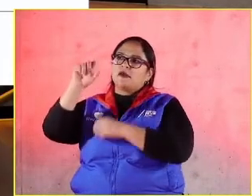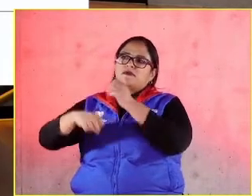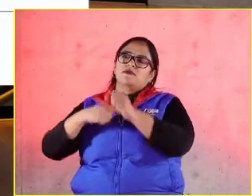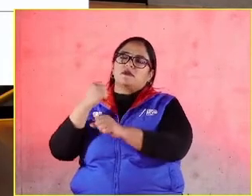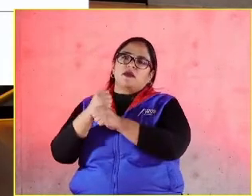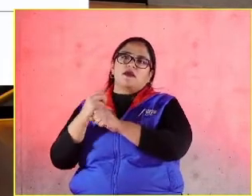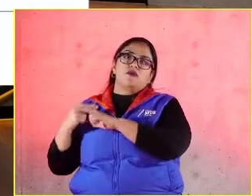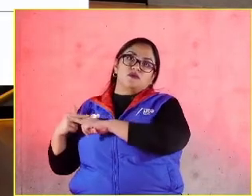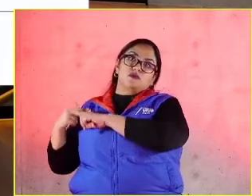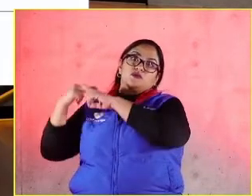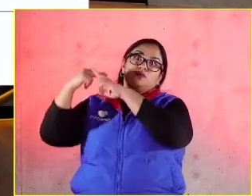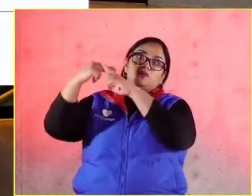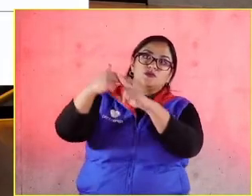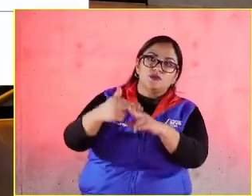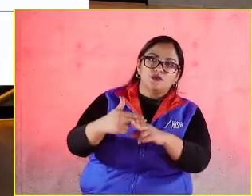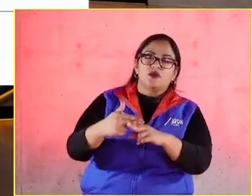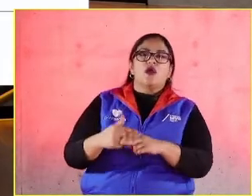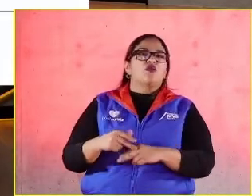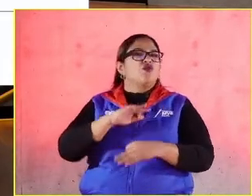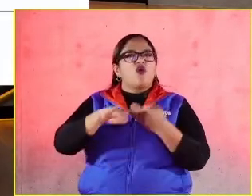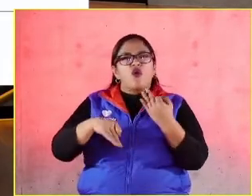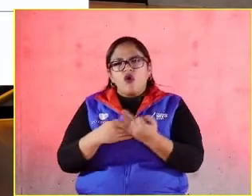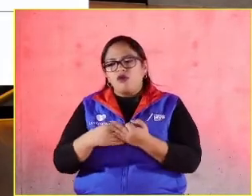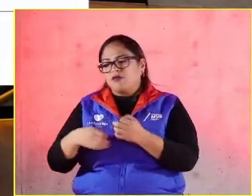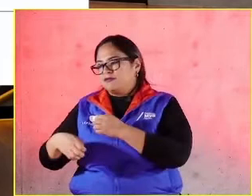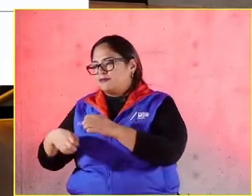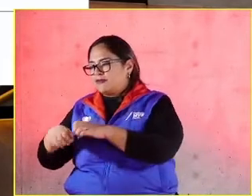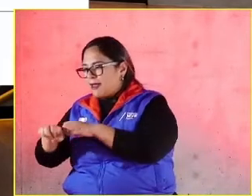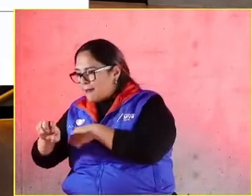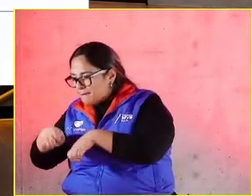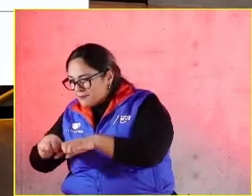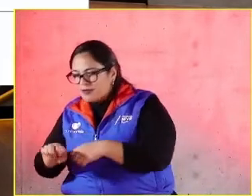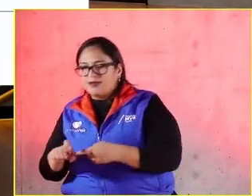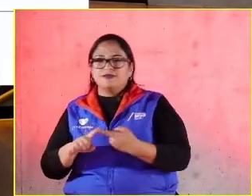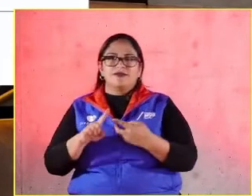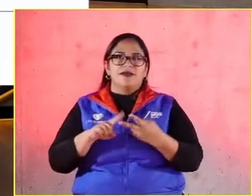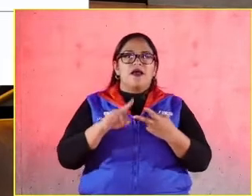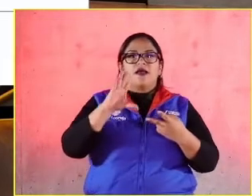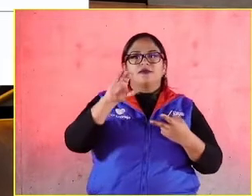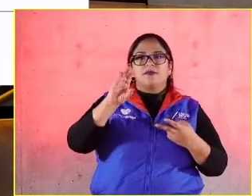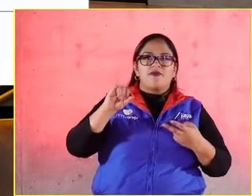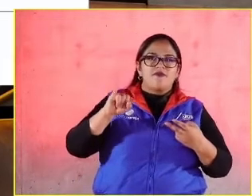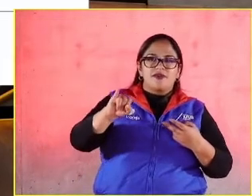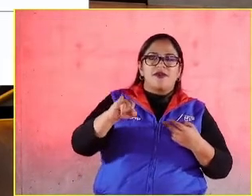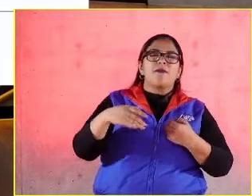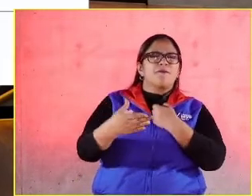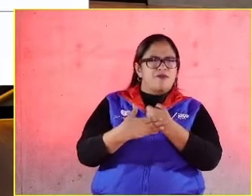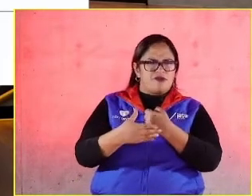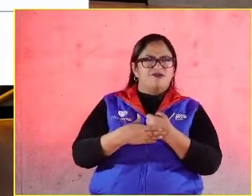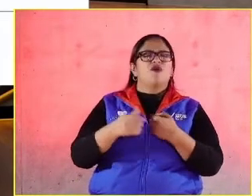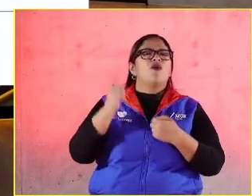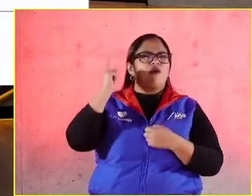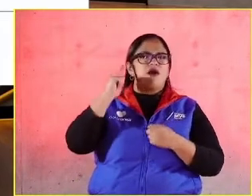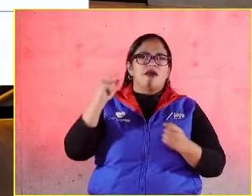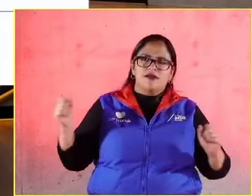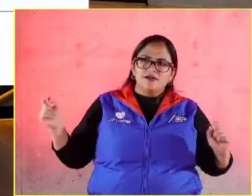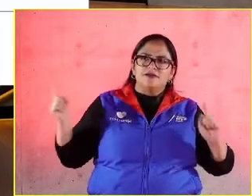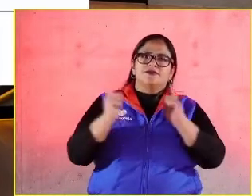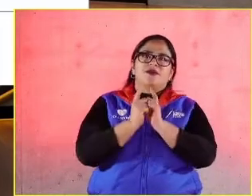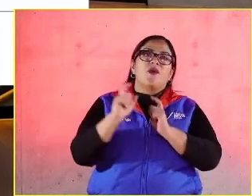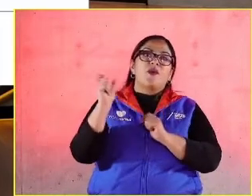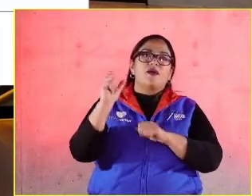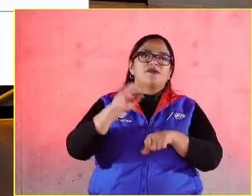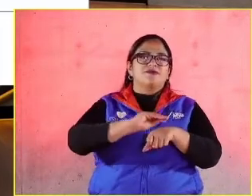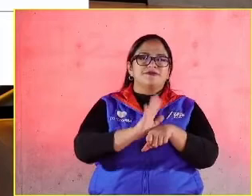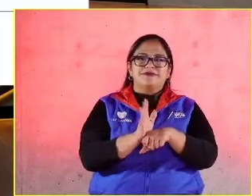felicitaciones a todas las pymes, felicitaciones a todo el equipo de CEMEFI y espero verles pronto cuando ya toda